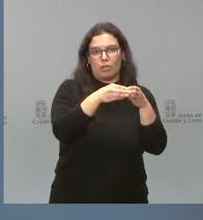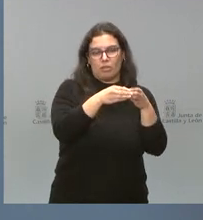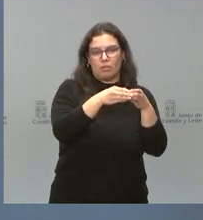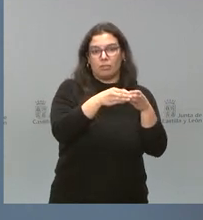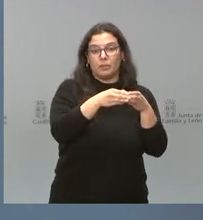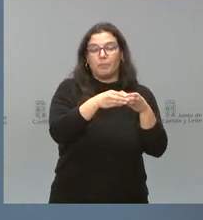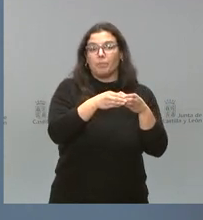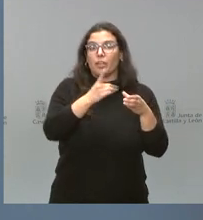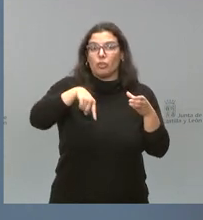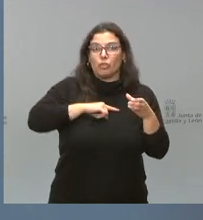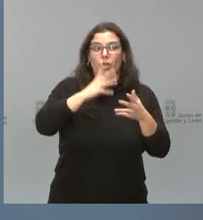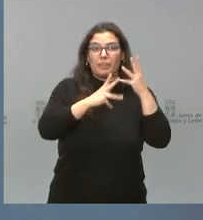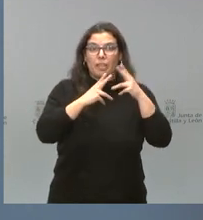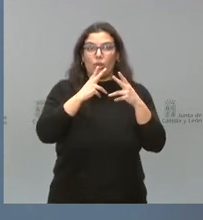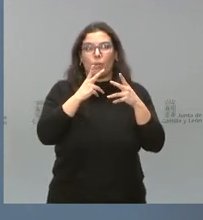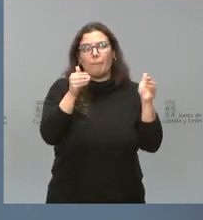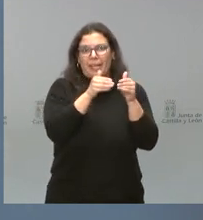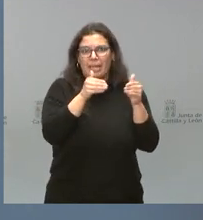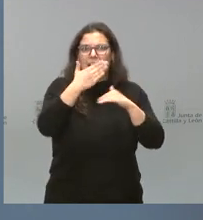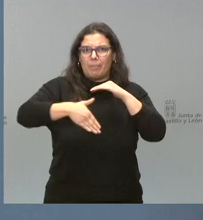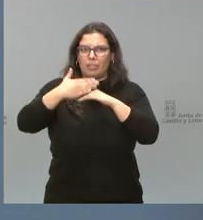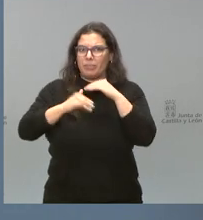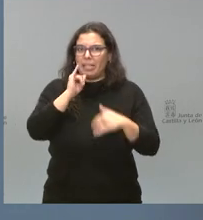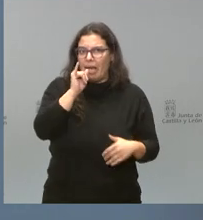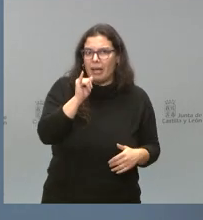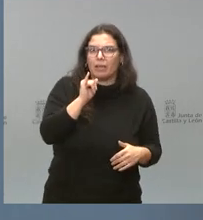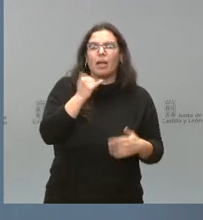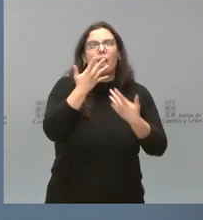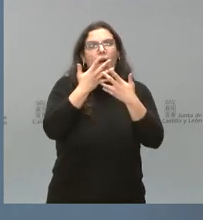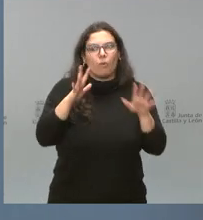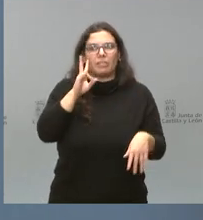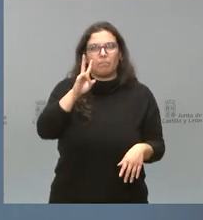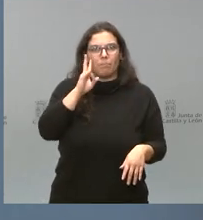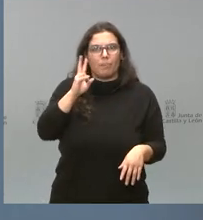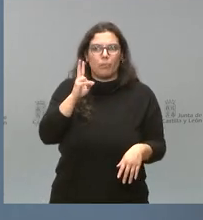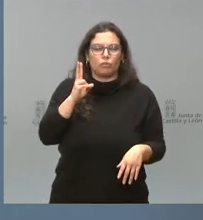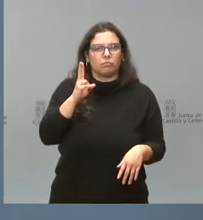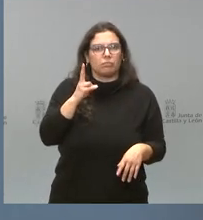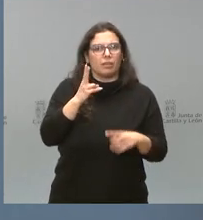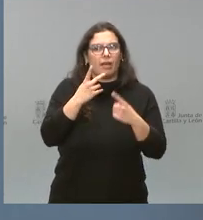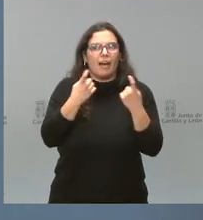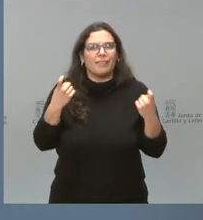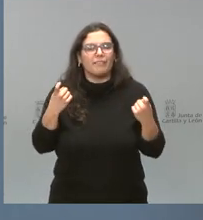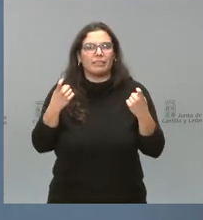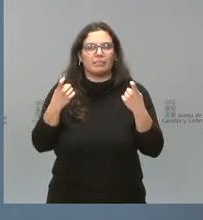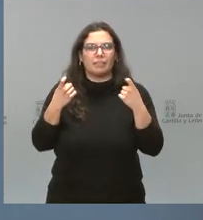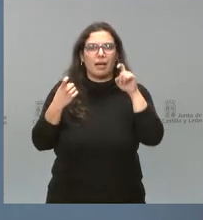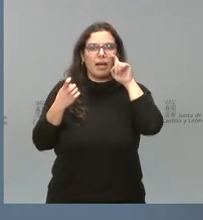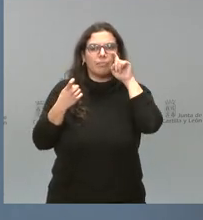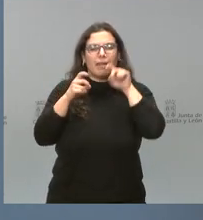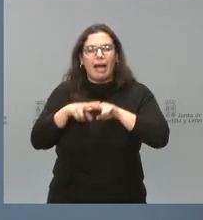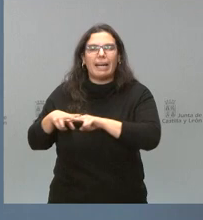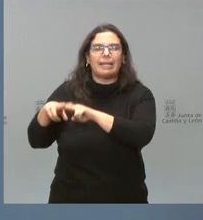institucional relativamente pequeña y escasa y limitada, pero eso no nos impide ver la necesidad de tener siempre bajo el